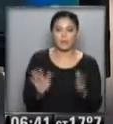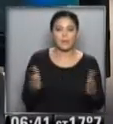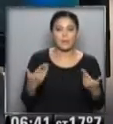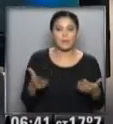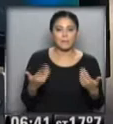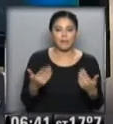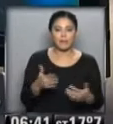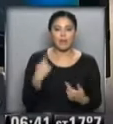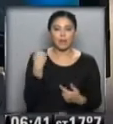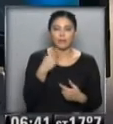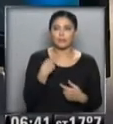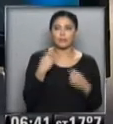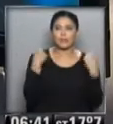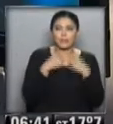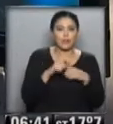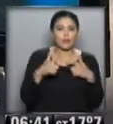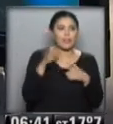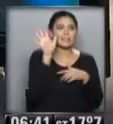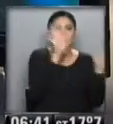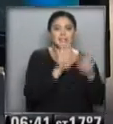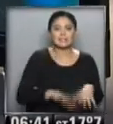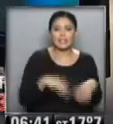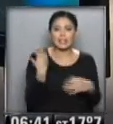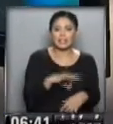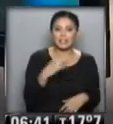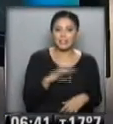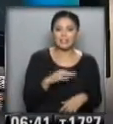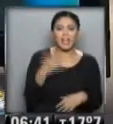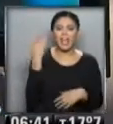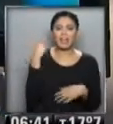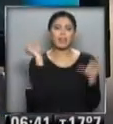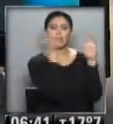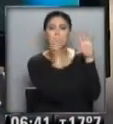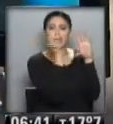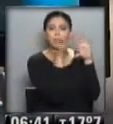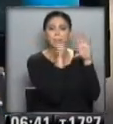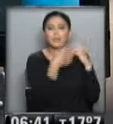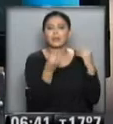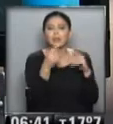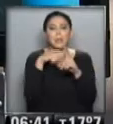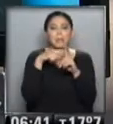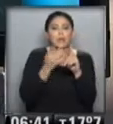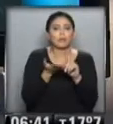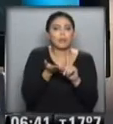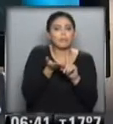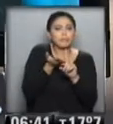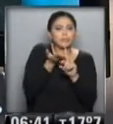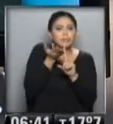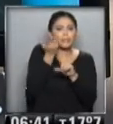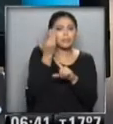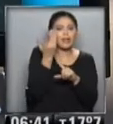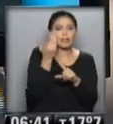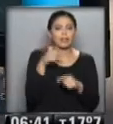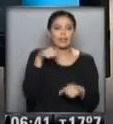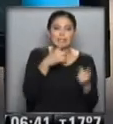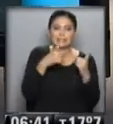no preparamos todavía los abrigos... ...los habíamos preparado, habíamos vuelto a guardar... ...porque claro, las temperaturas... ...volvieron a ascender